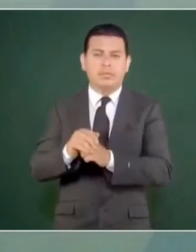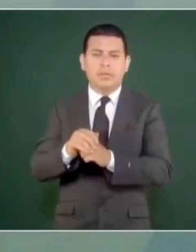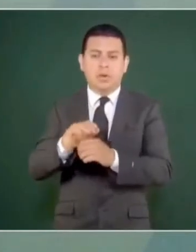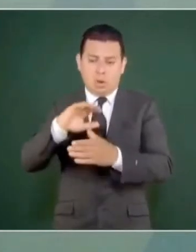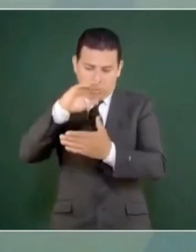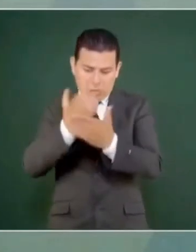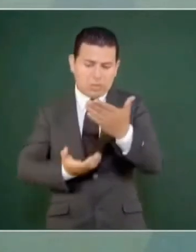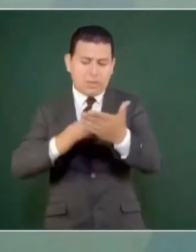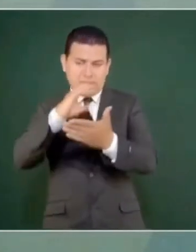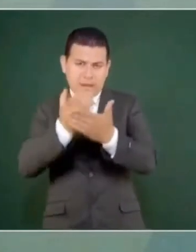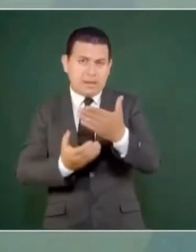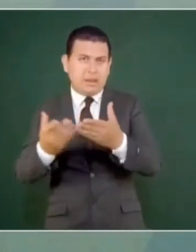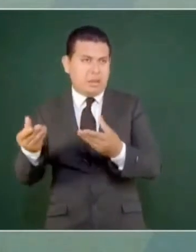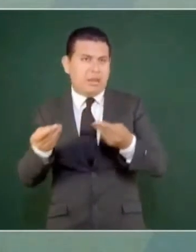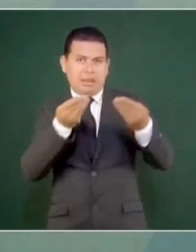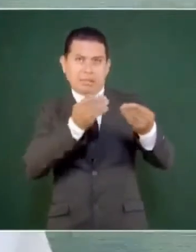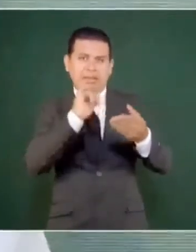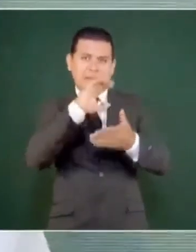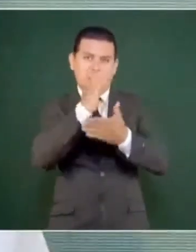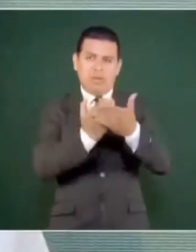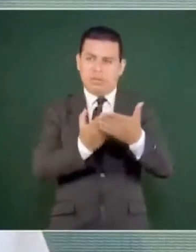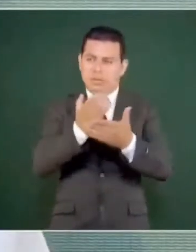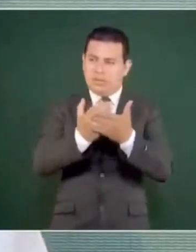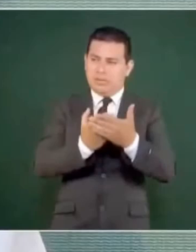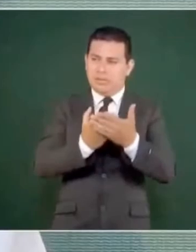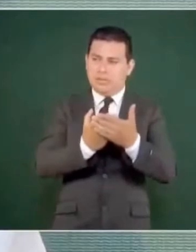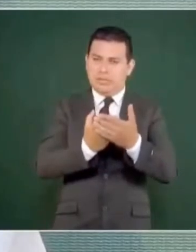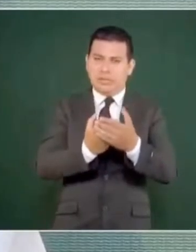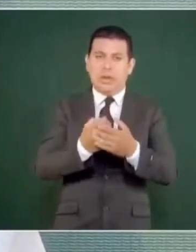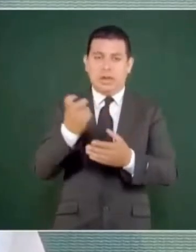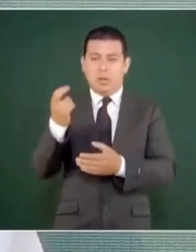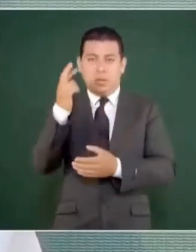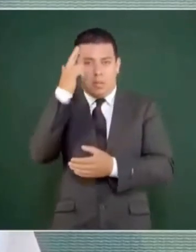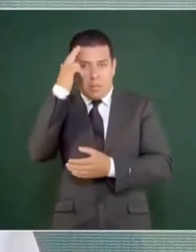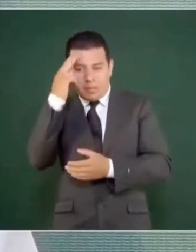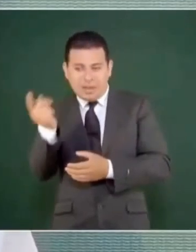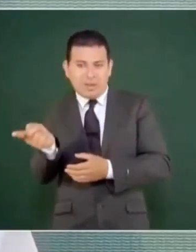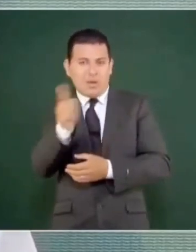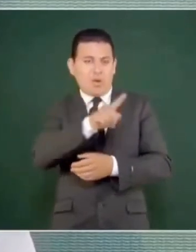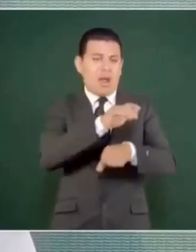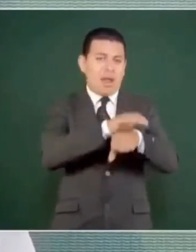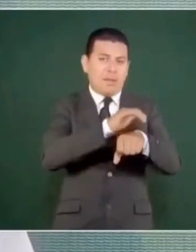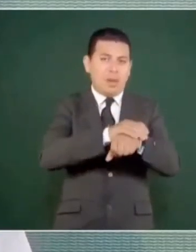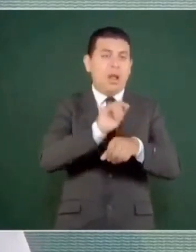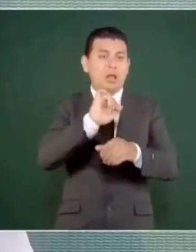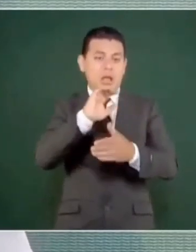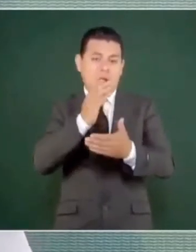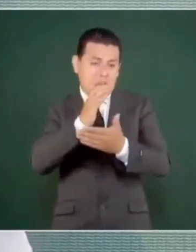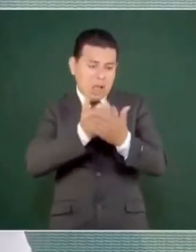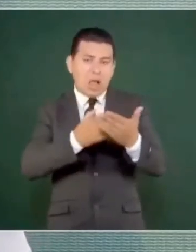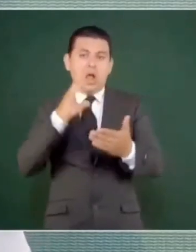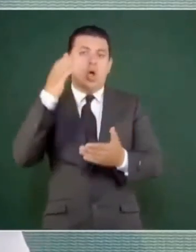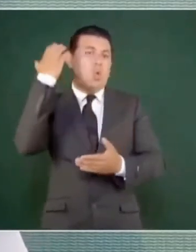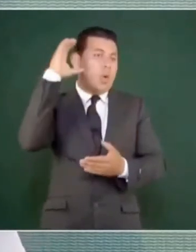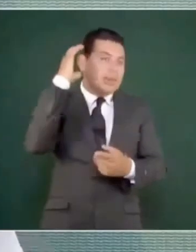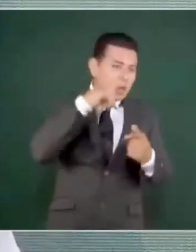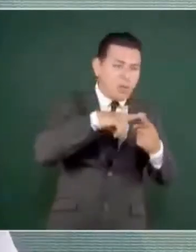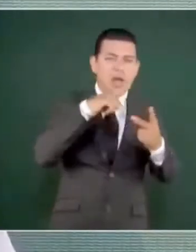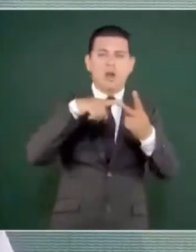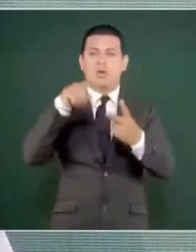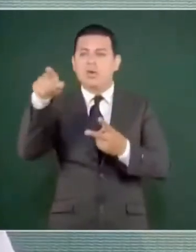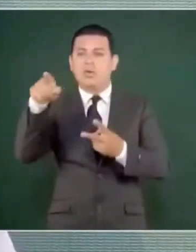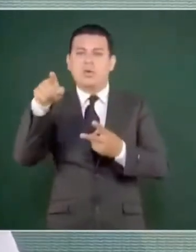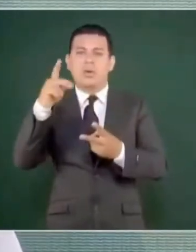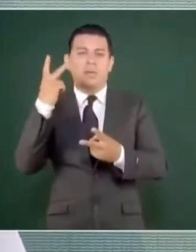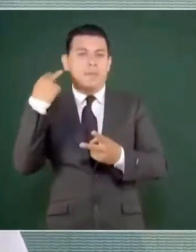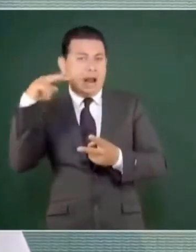el puerto de Salina Cruz y el puerto de Coatzacoalcos y el puerto